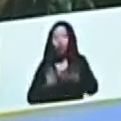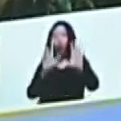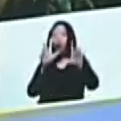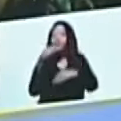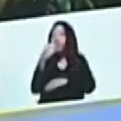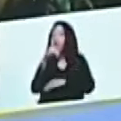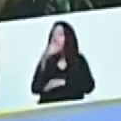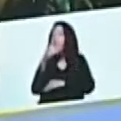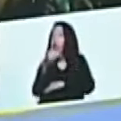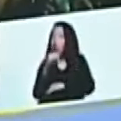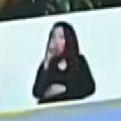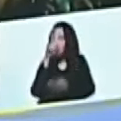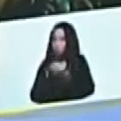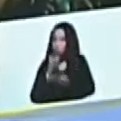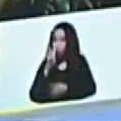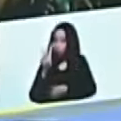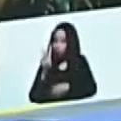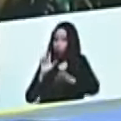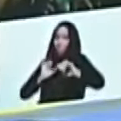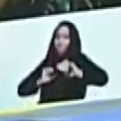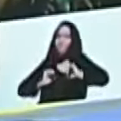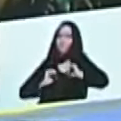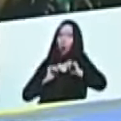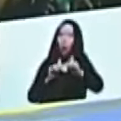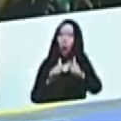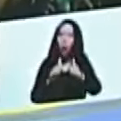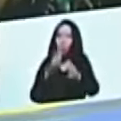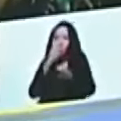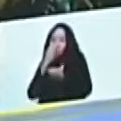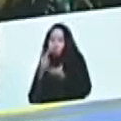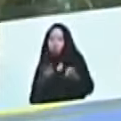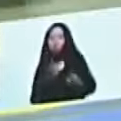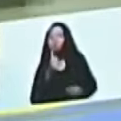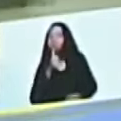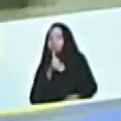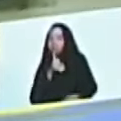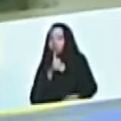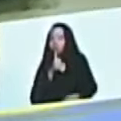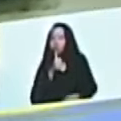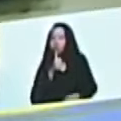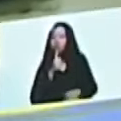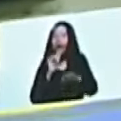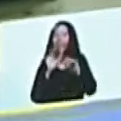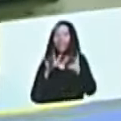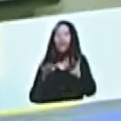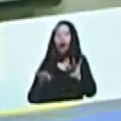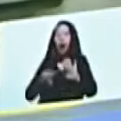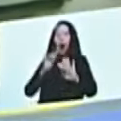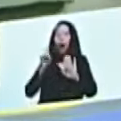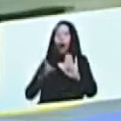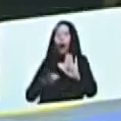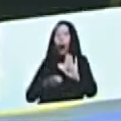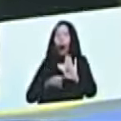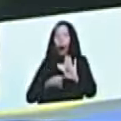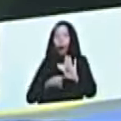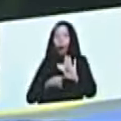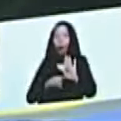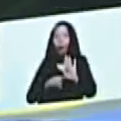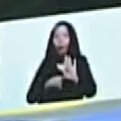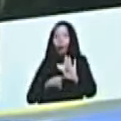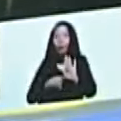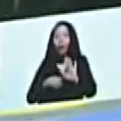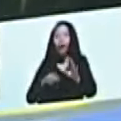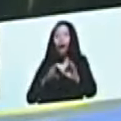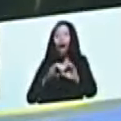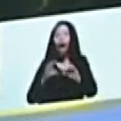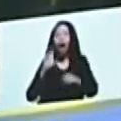2002, con la invitación expresa al entonces secretario general de la Organización de Estados Americanos,